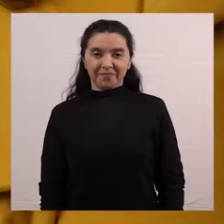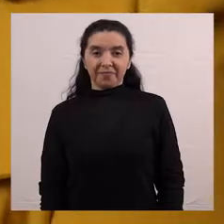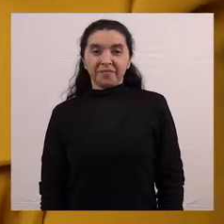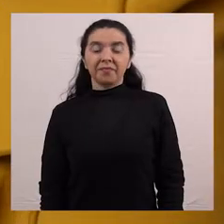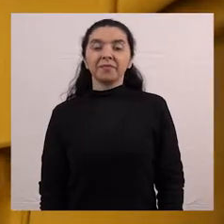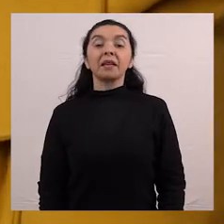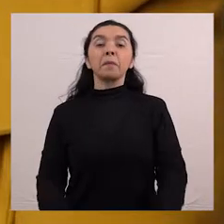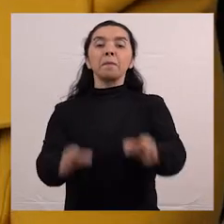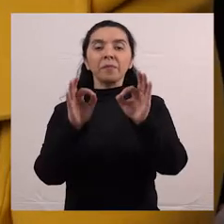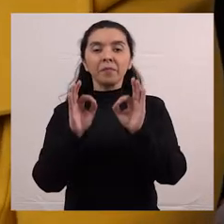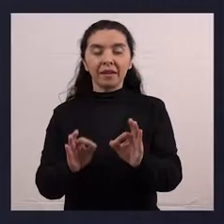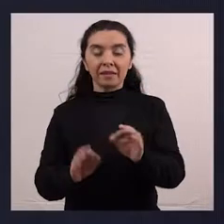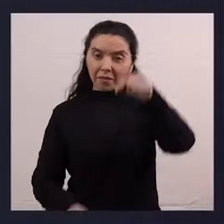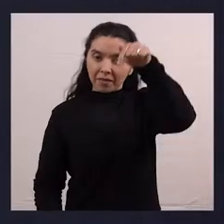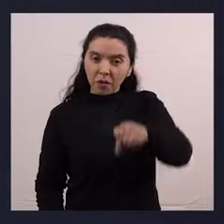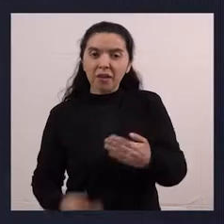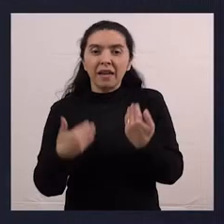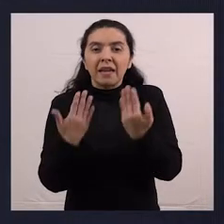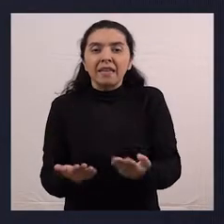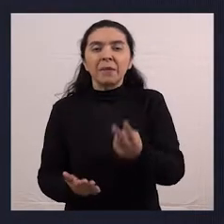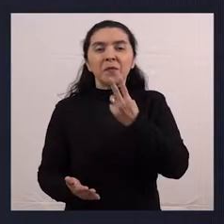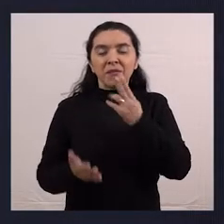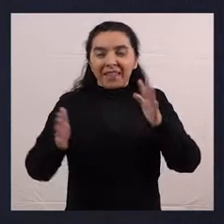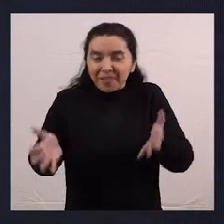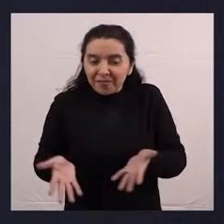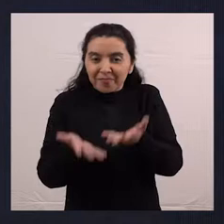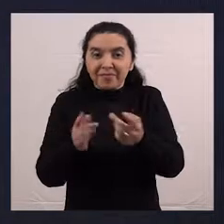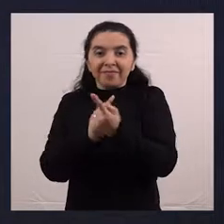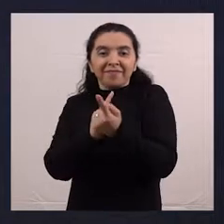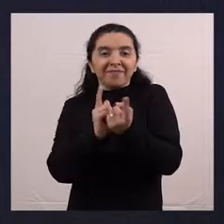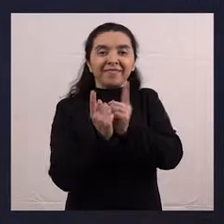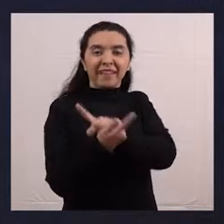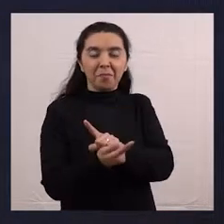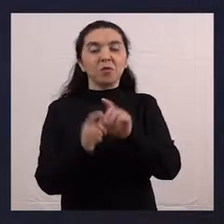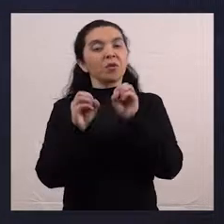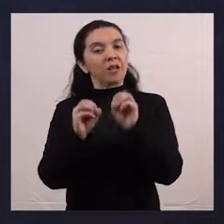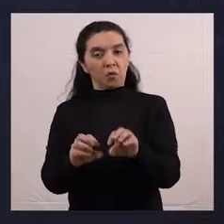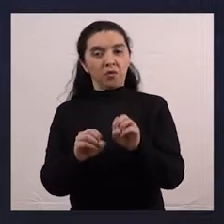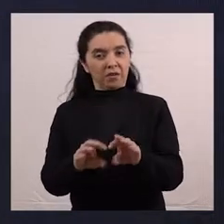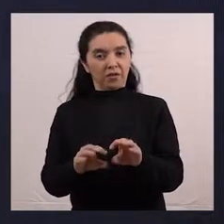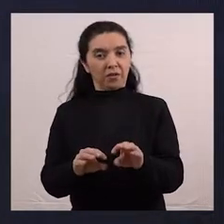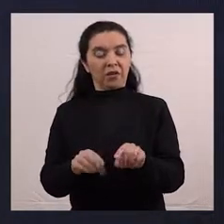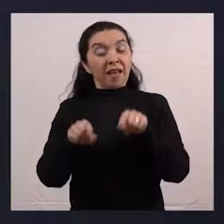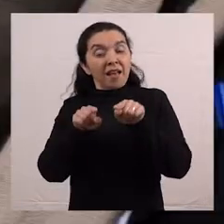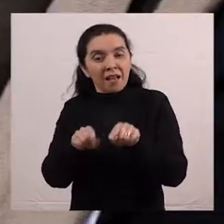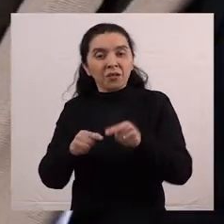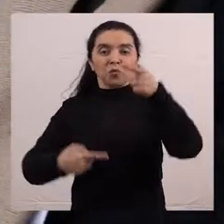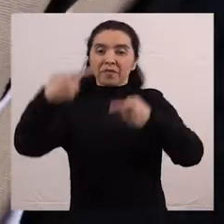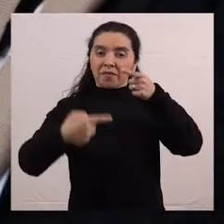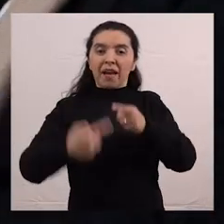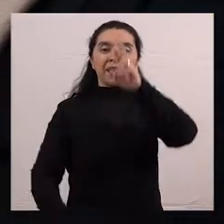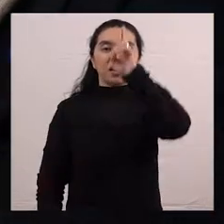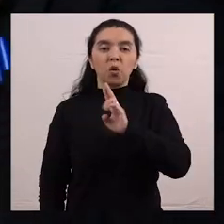Y precisamente hoy estamos viviendo un impulso de transformación de la educación, donde se debate